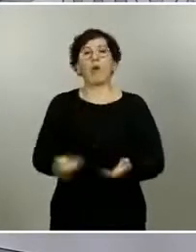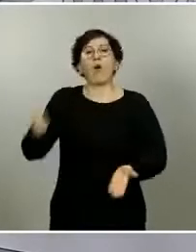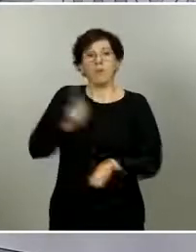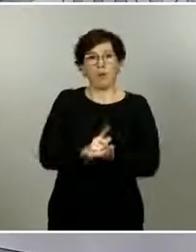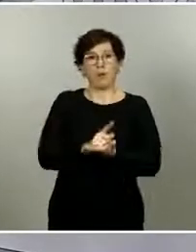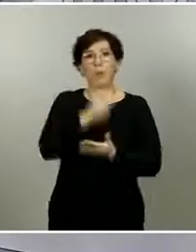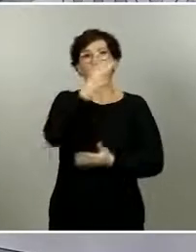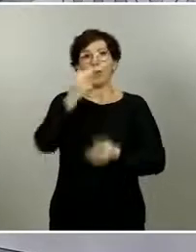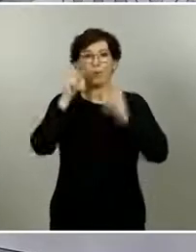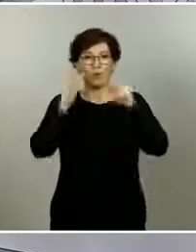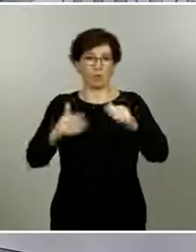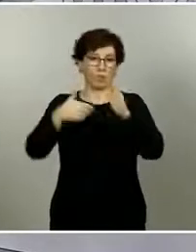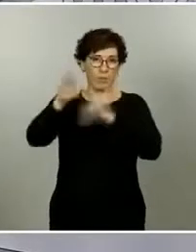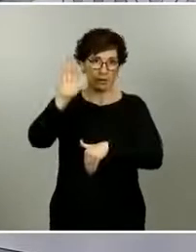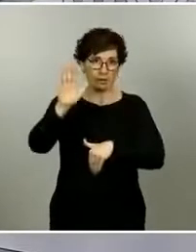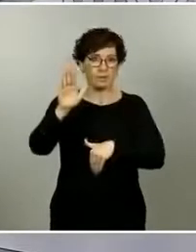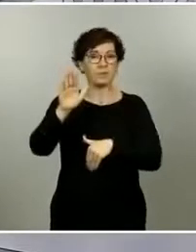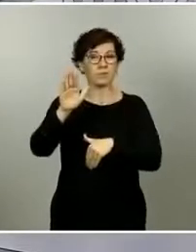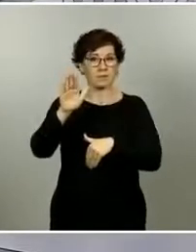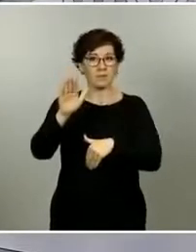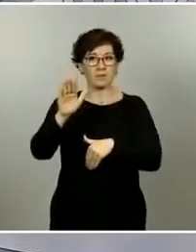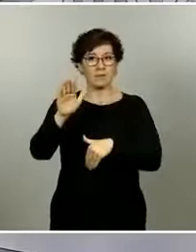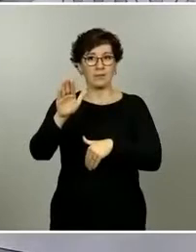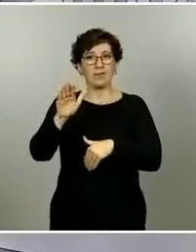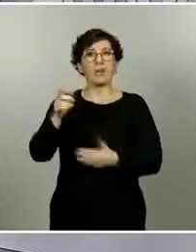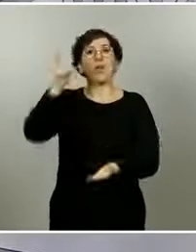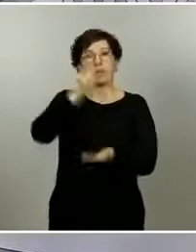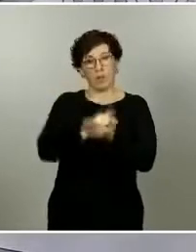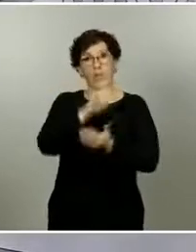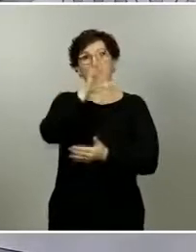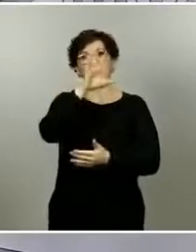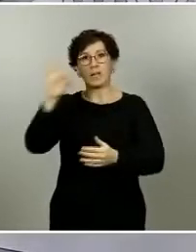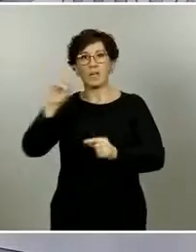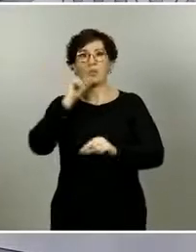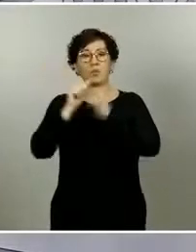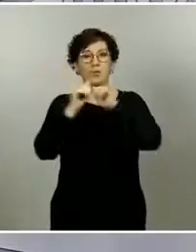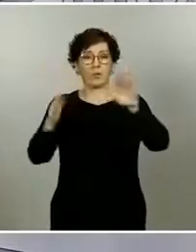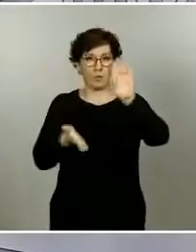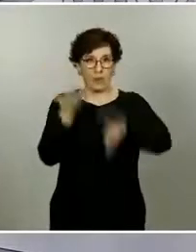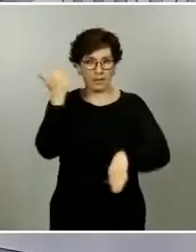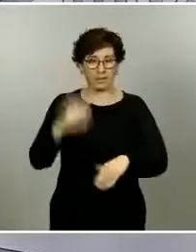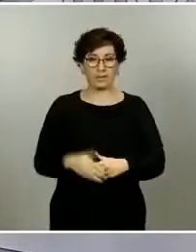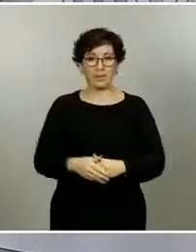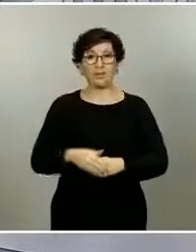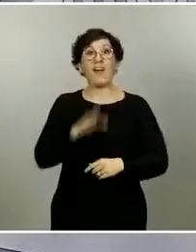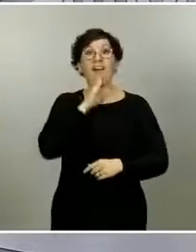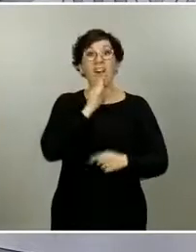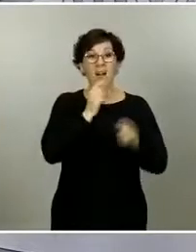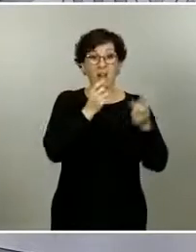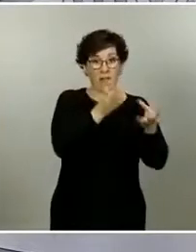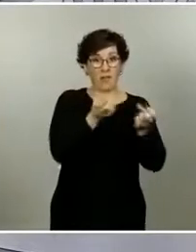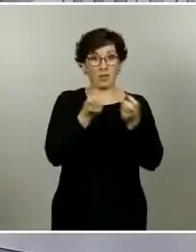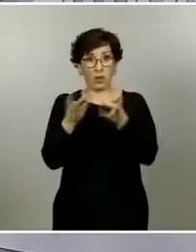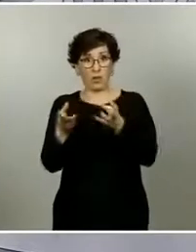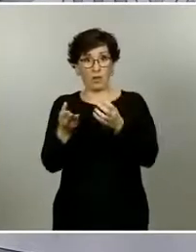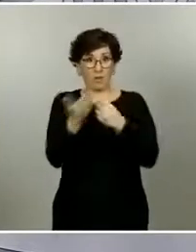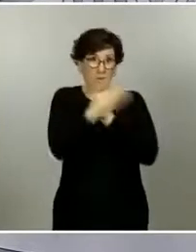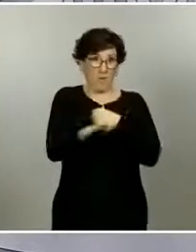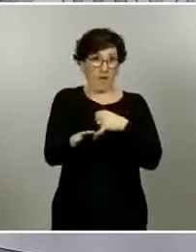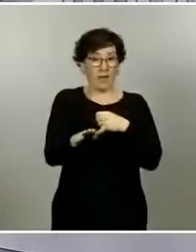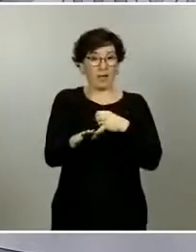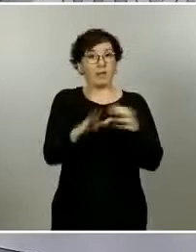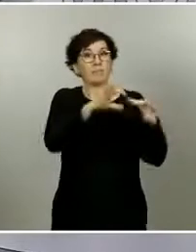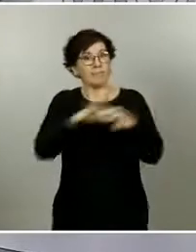los 200 fallecimientos, se vuelven a superar, y más de 500 nuevos contagios. ¿Están relacionados estos datos, estas peores cifras, con la